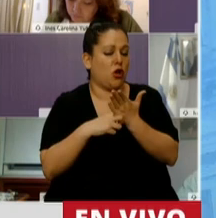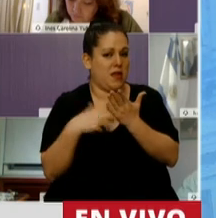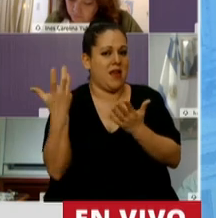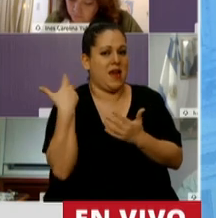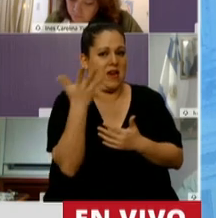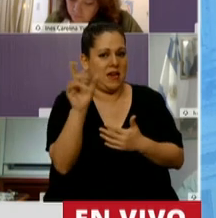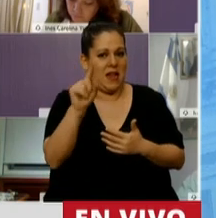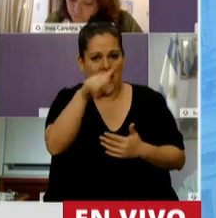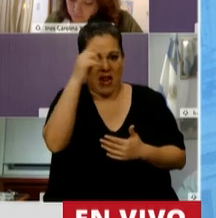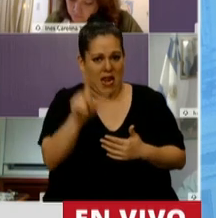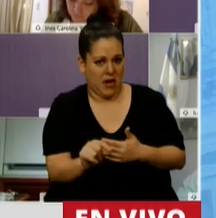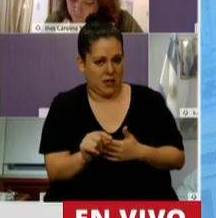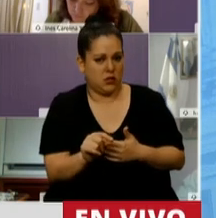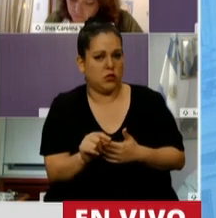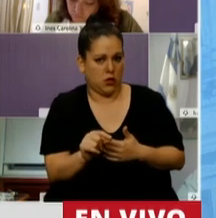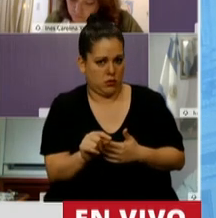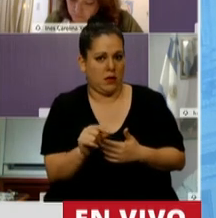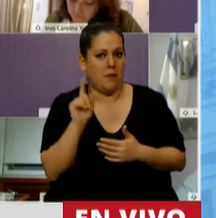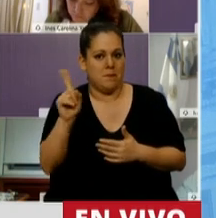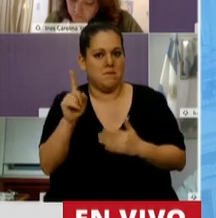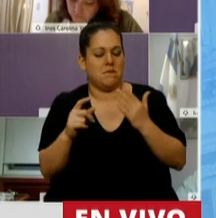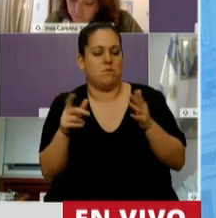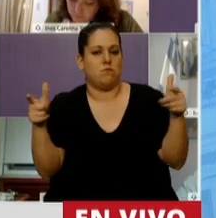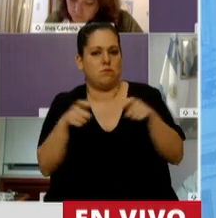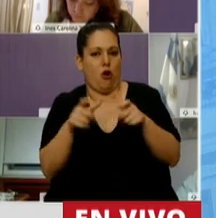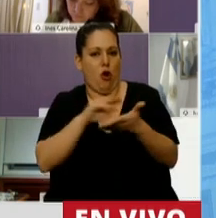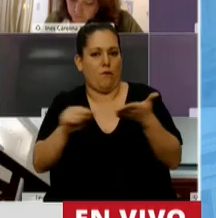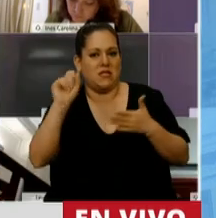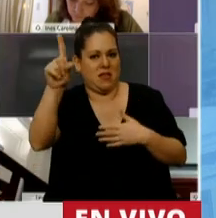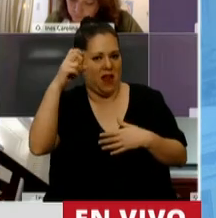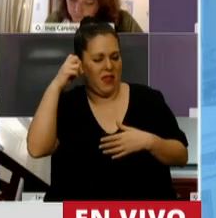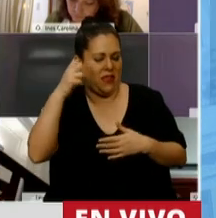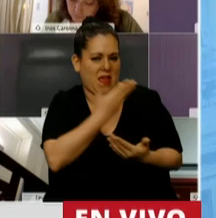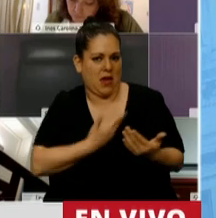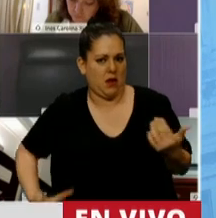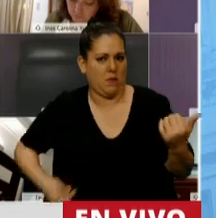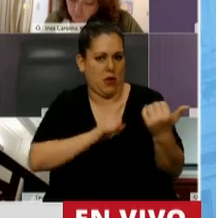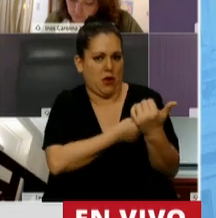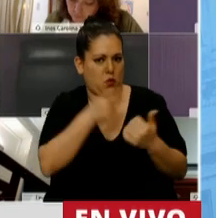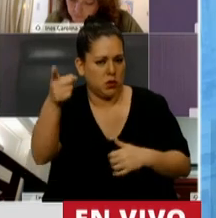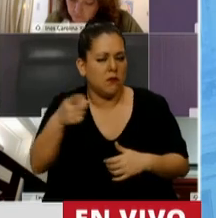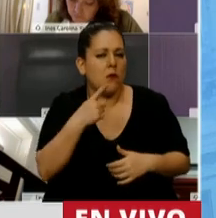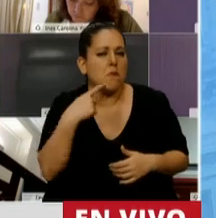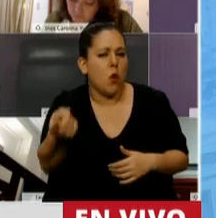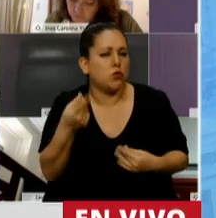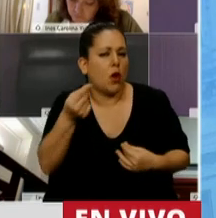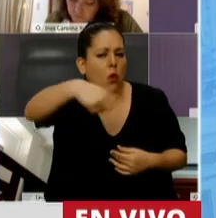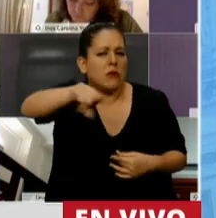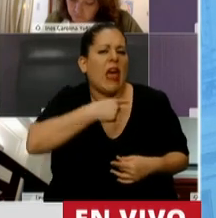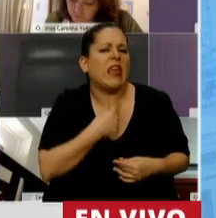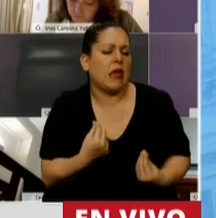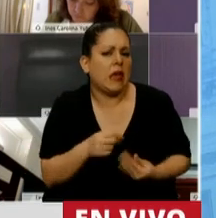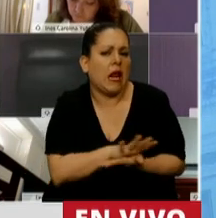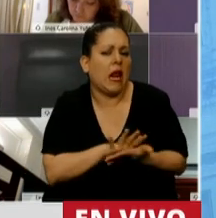Nación y descarta la intervención de la CIGEN. Pregunta para terminar. ¿Qué es lo que queremos hacer con la educación